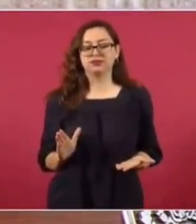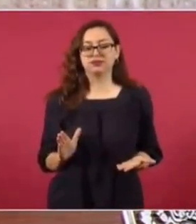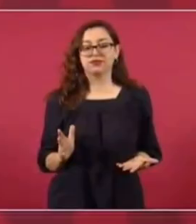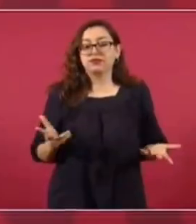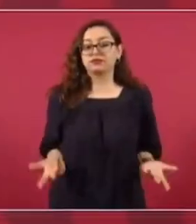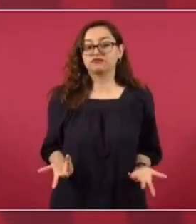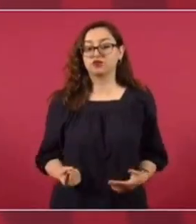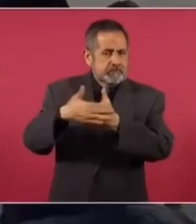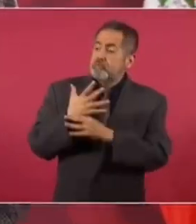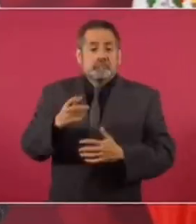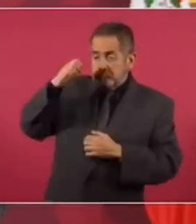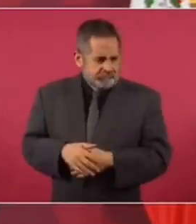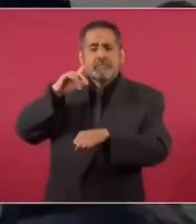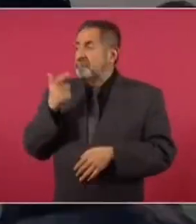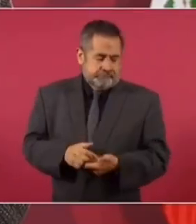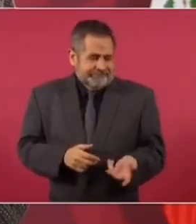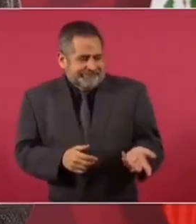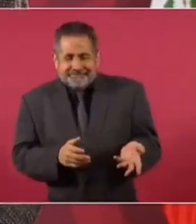en ganar la presidencia.